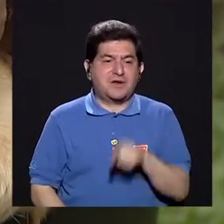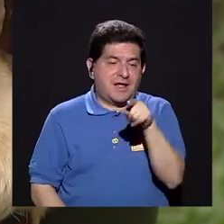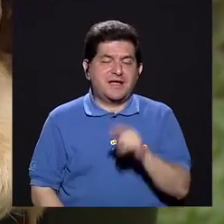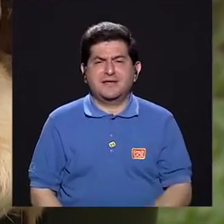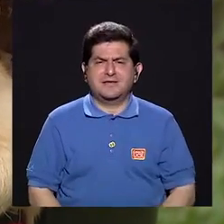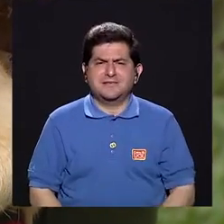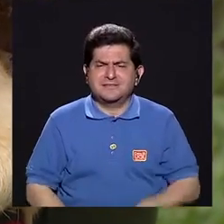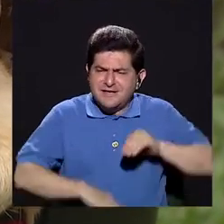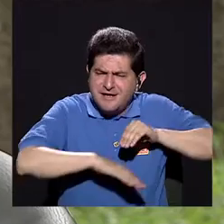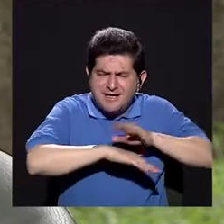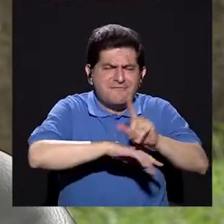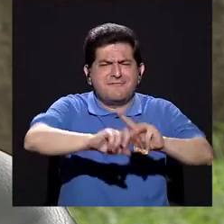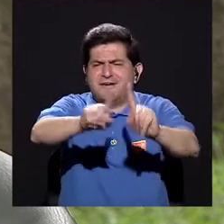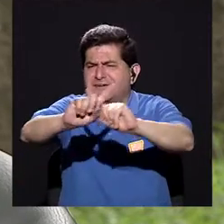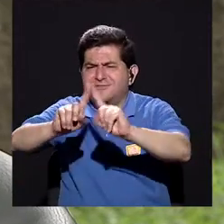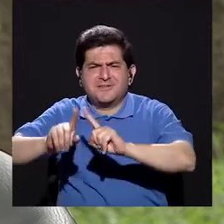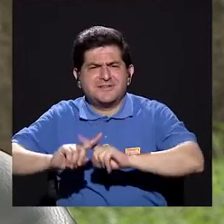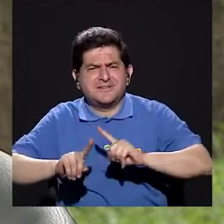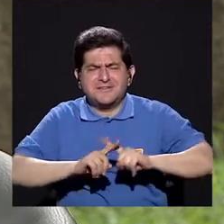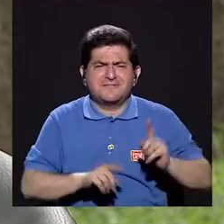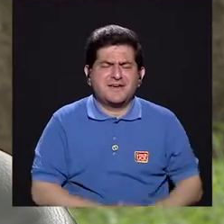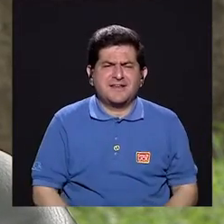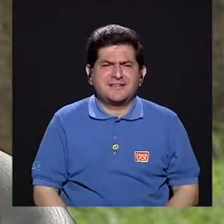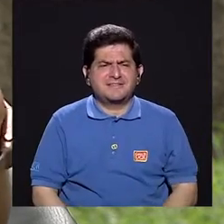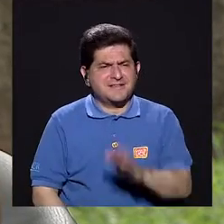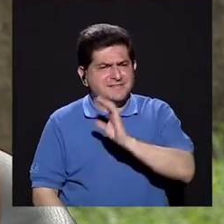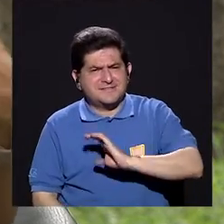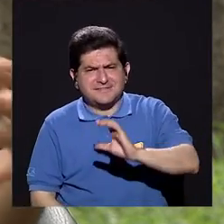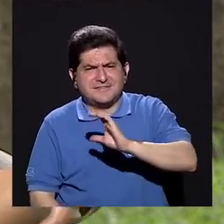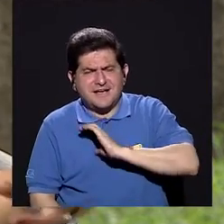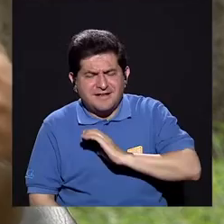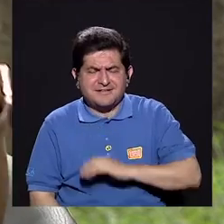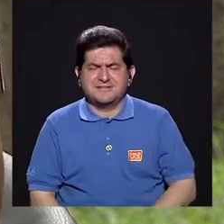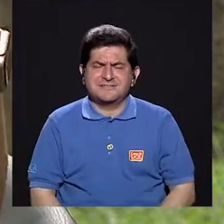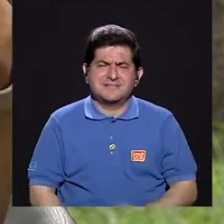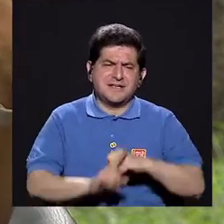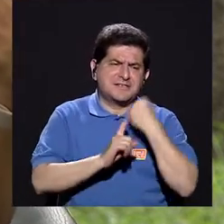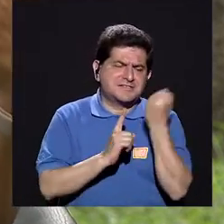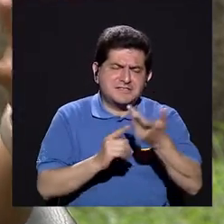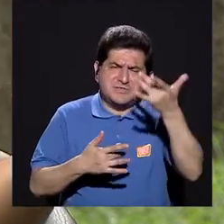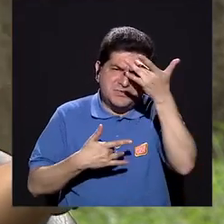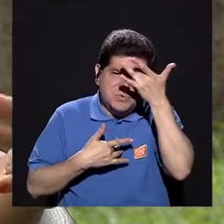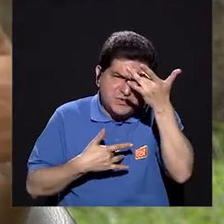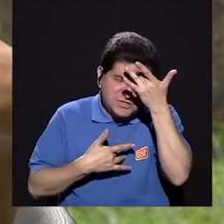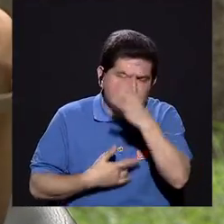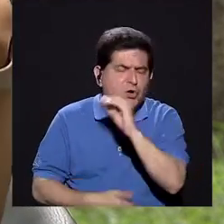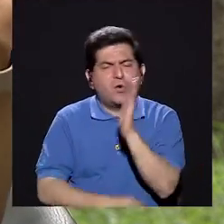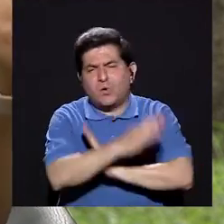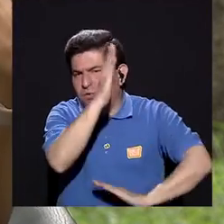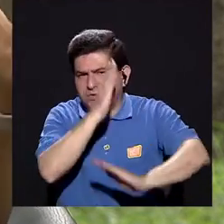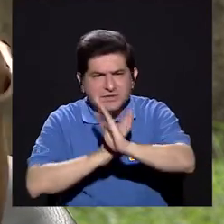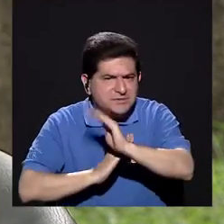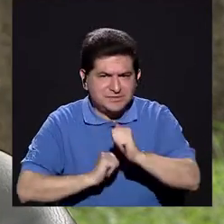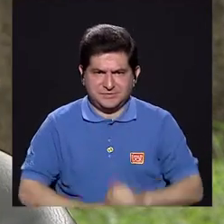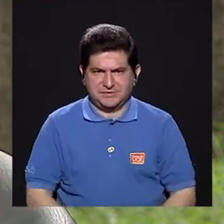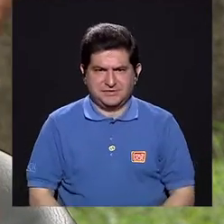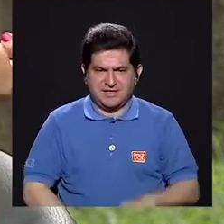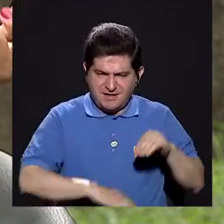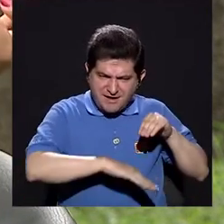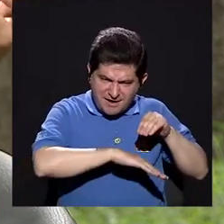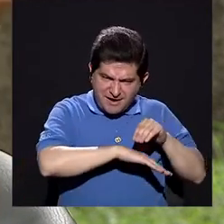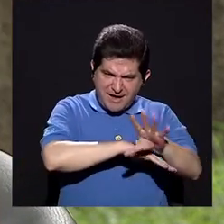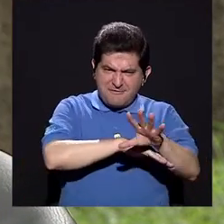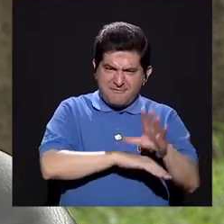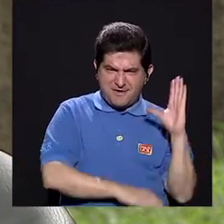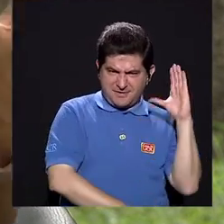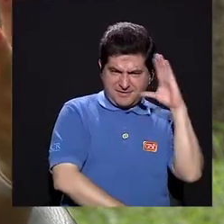inmediato en sus diferentes, digamos, situaciones de enfermedad, en su condición de discapacidad, ¿cuál es el